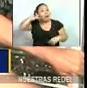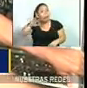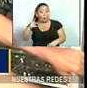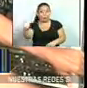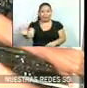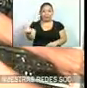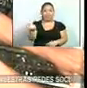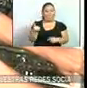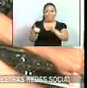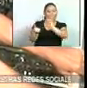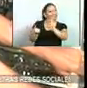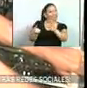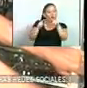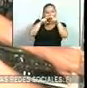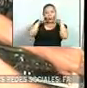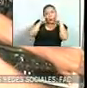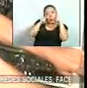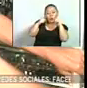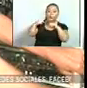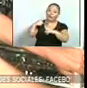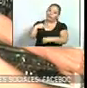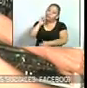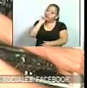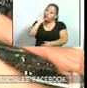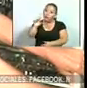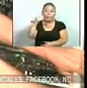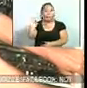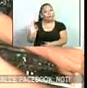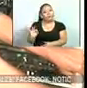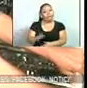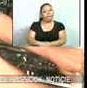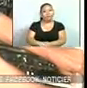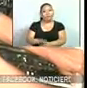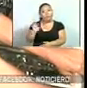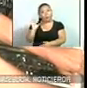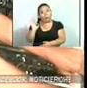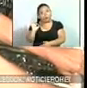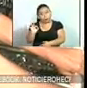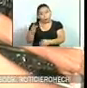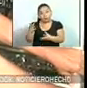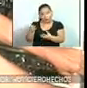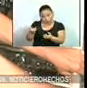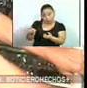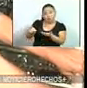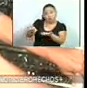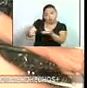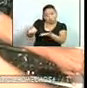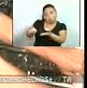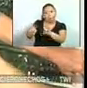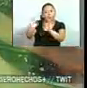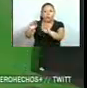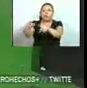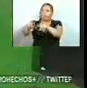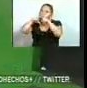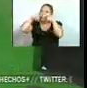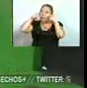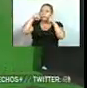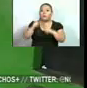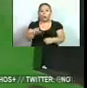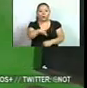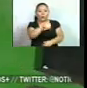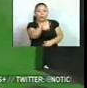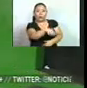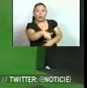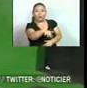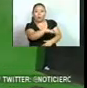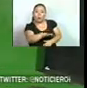alguien viene sin mascarilla, pues le tendríamos nosotros que decir que si lo queremos atender, que ponga la mascarilla. Aunque otros